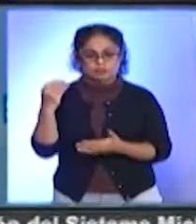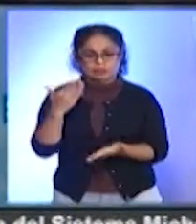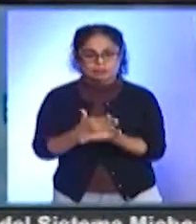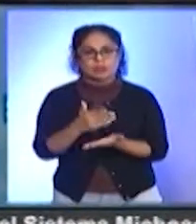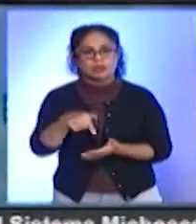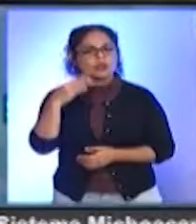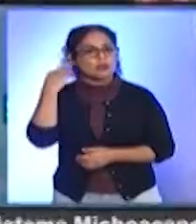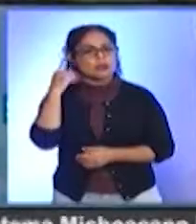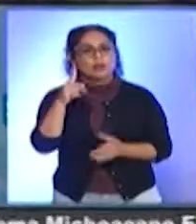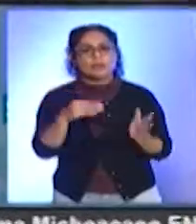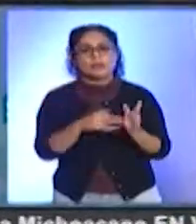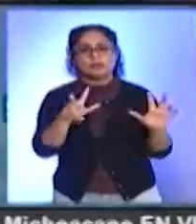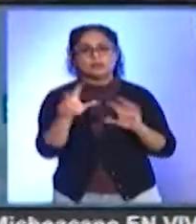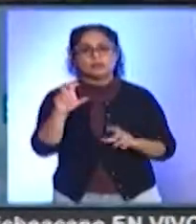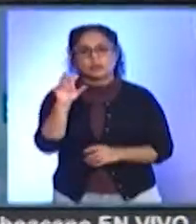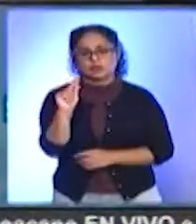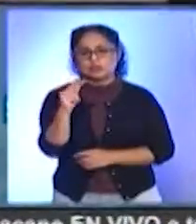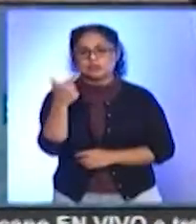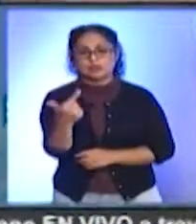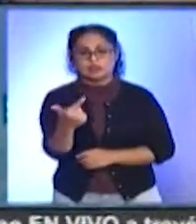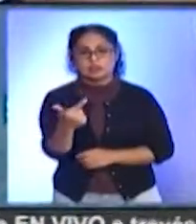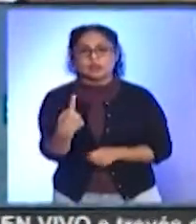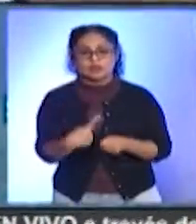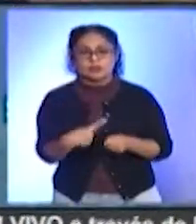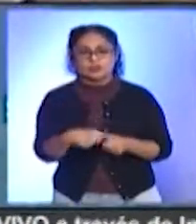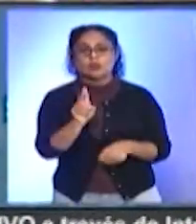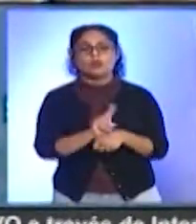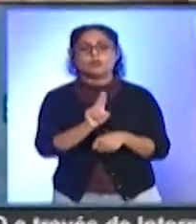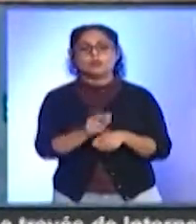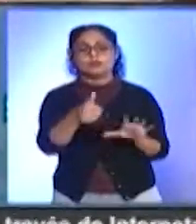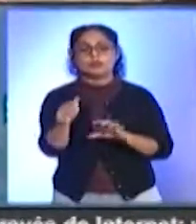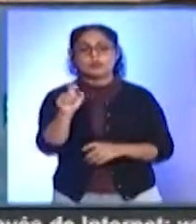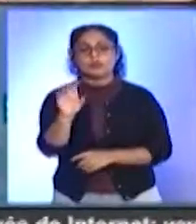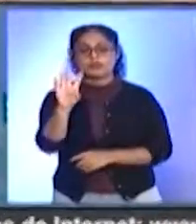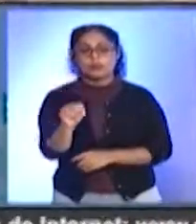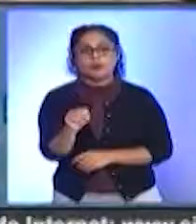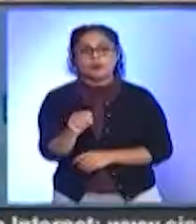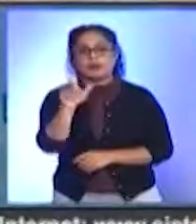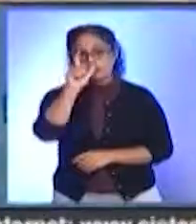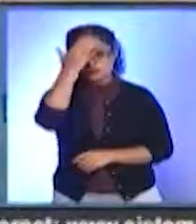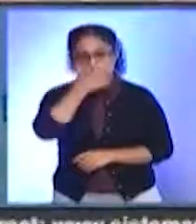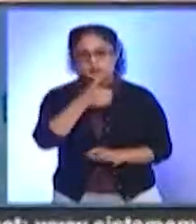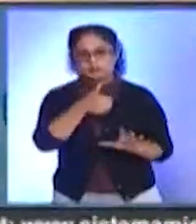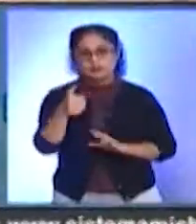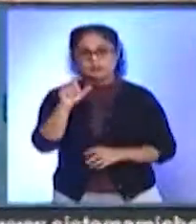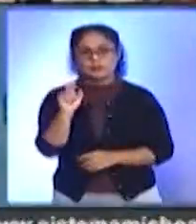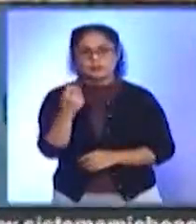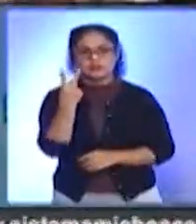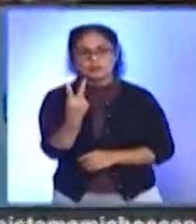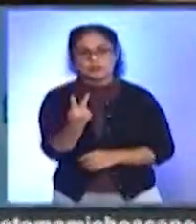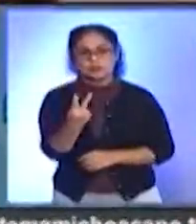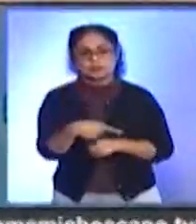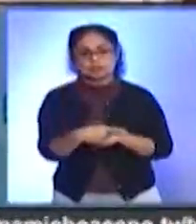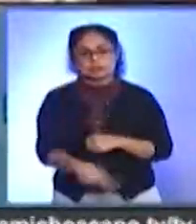reportó 1,887 casos activos, Uruapan 629 y Lázaro Cárdenas 622. En riesgo